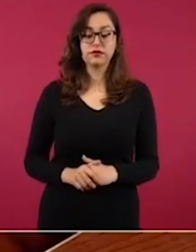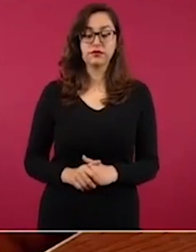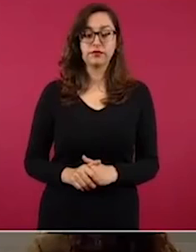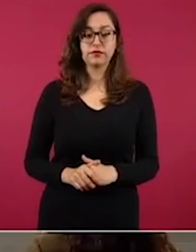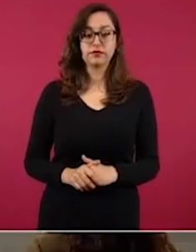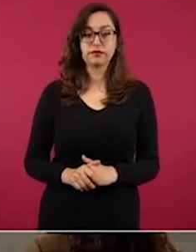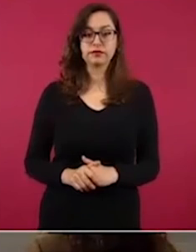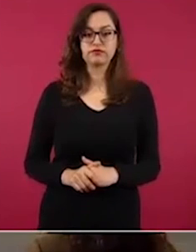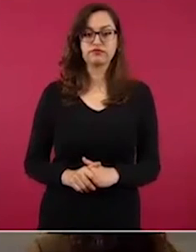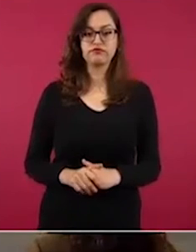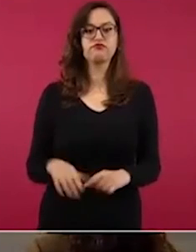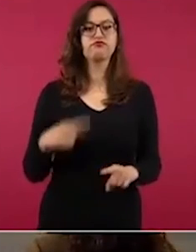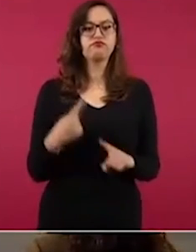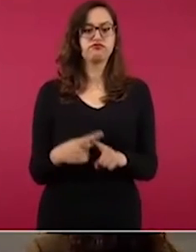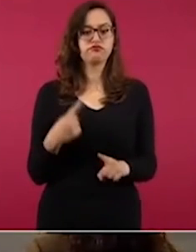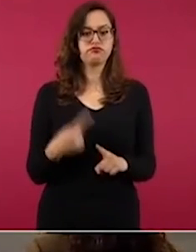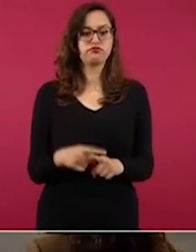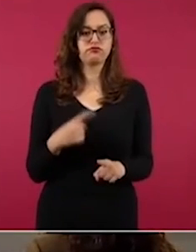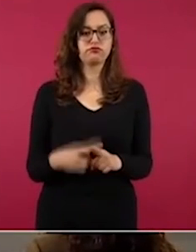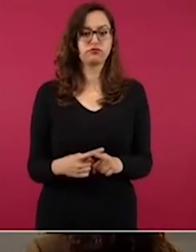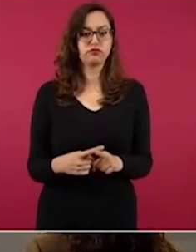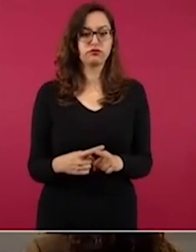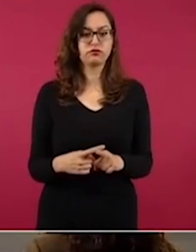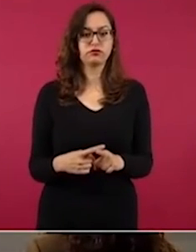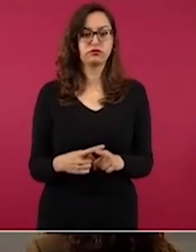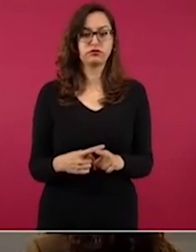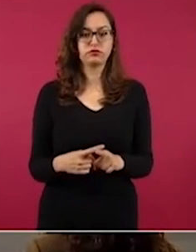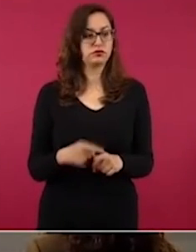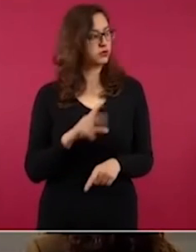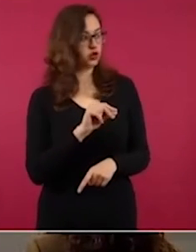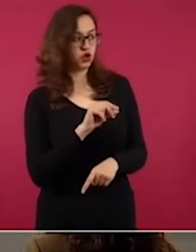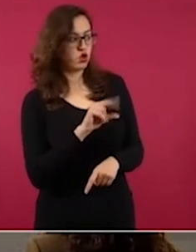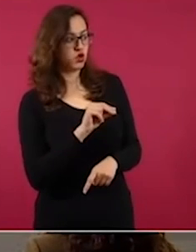¿Quién? Que no.